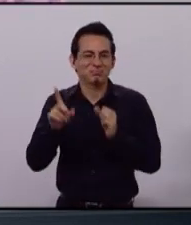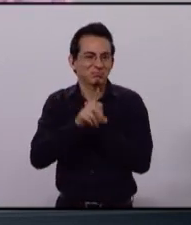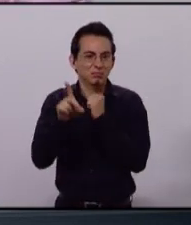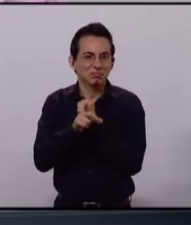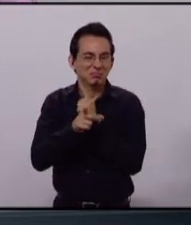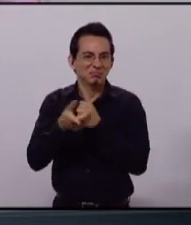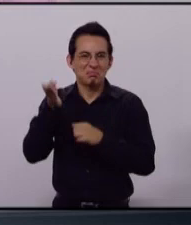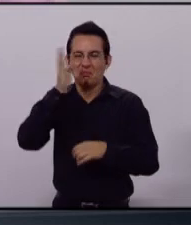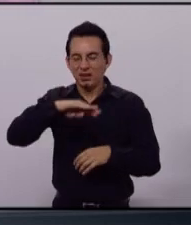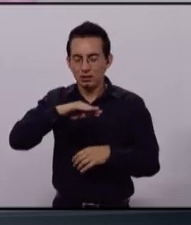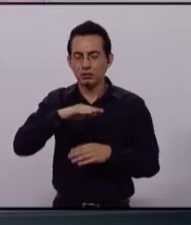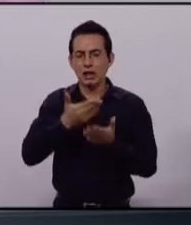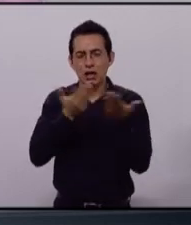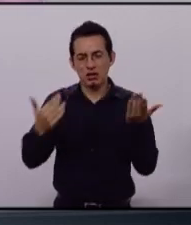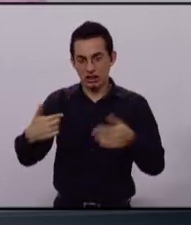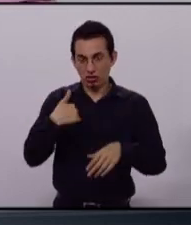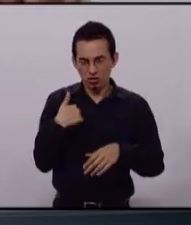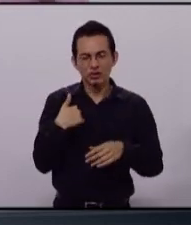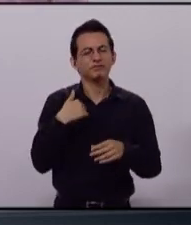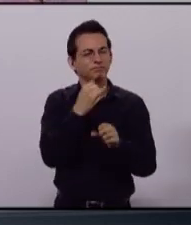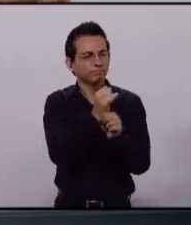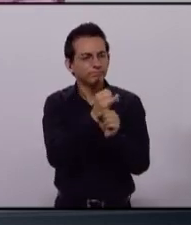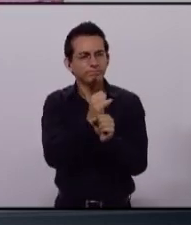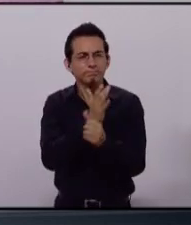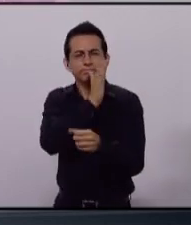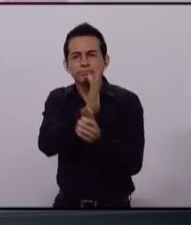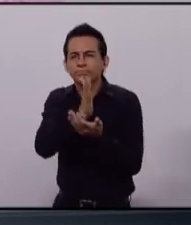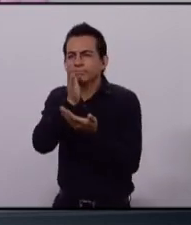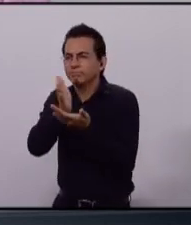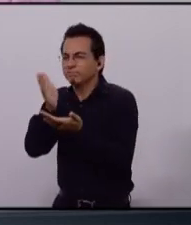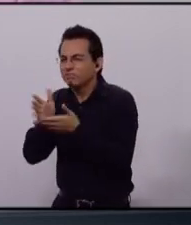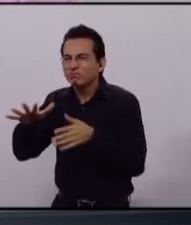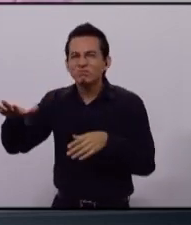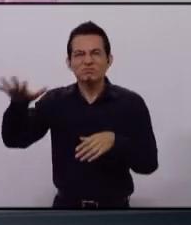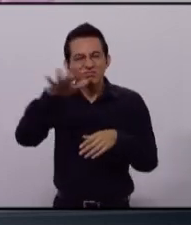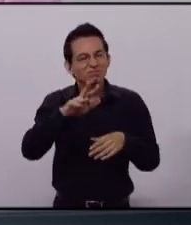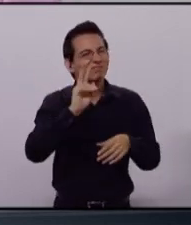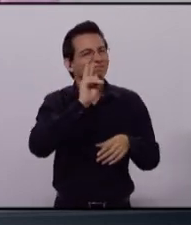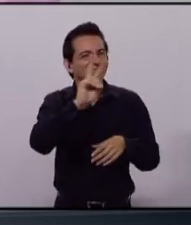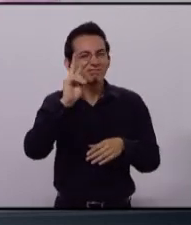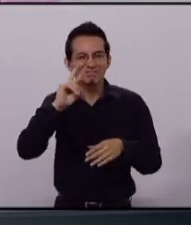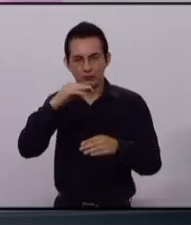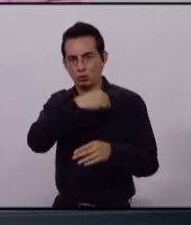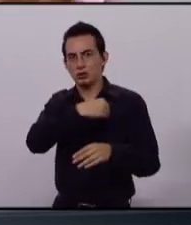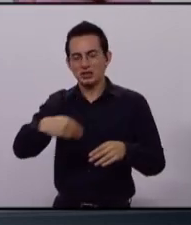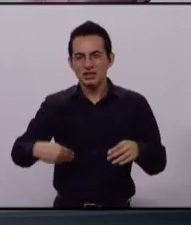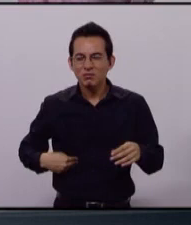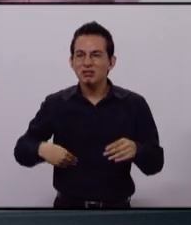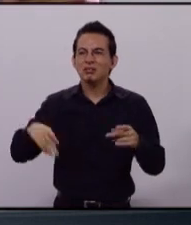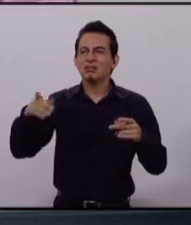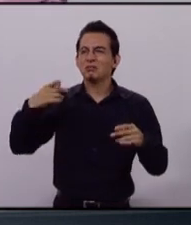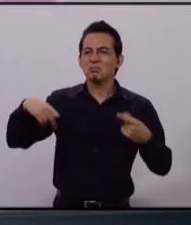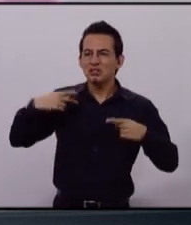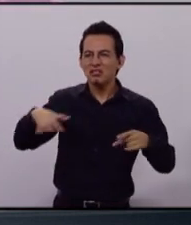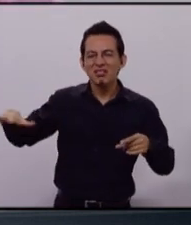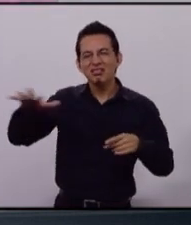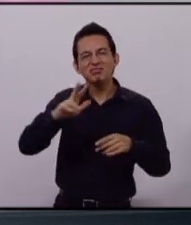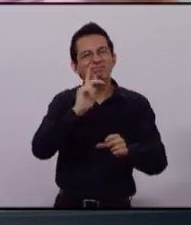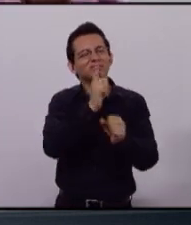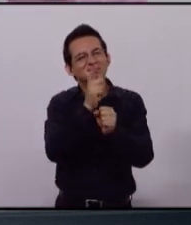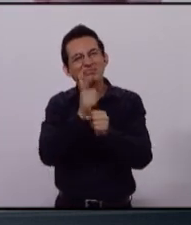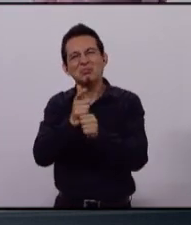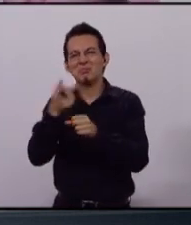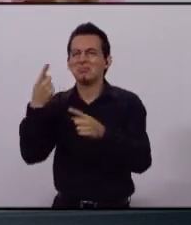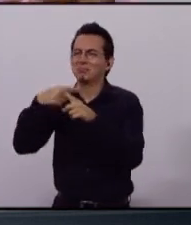el municipio, observaba algunas pintas muy carismáticas que dibujaba algunos partidos políticos y